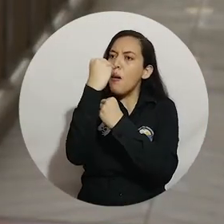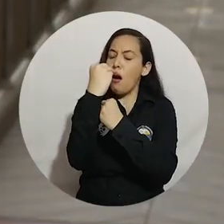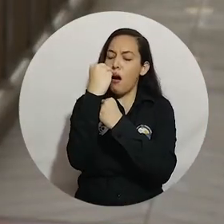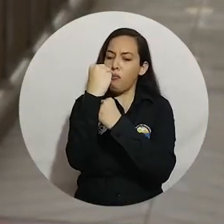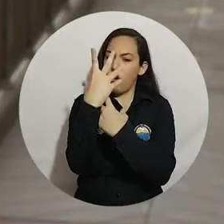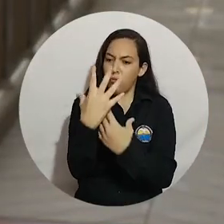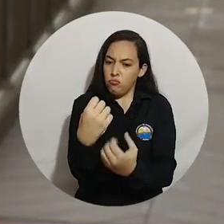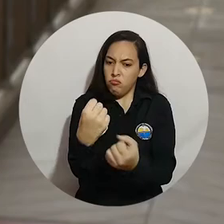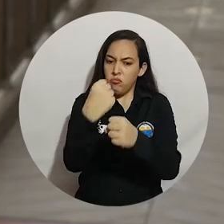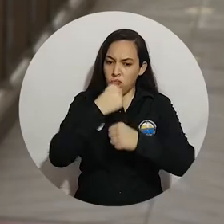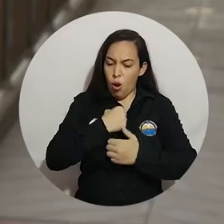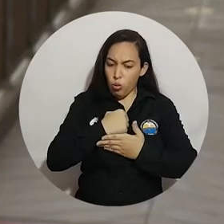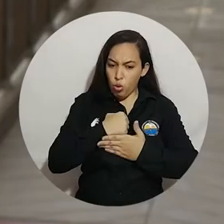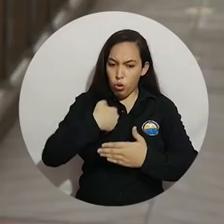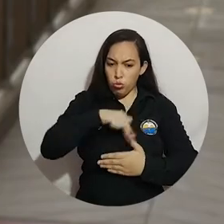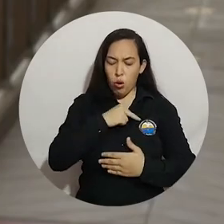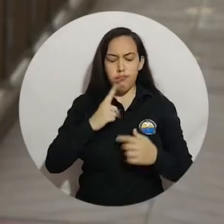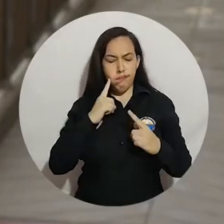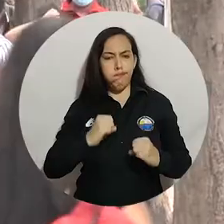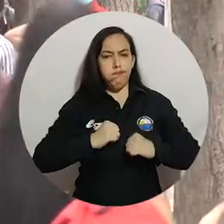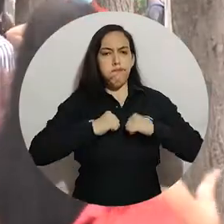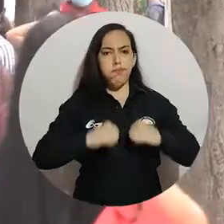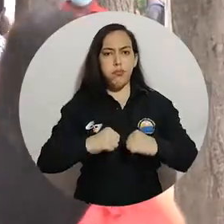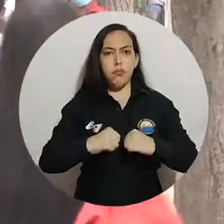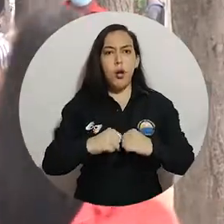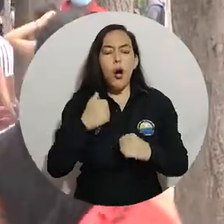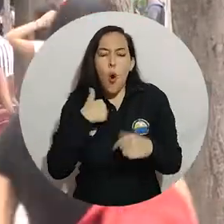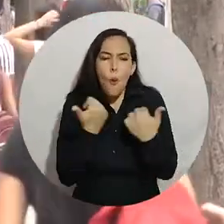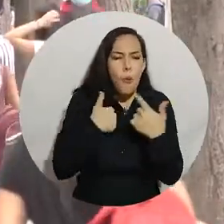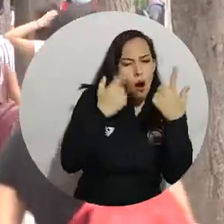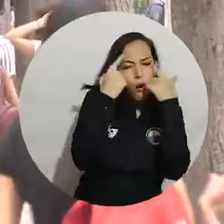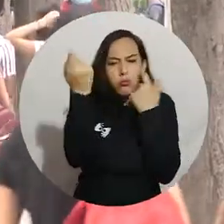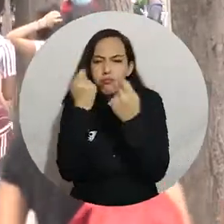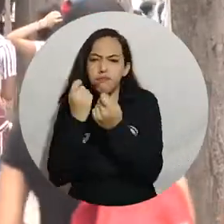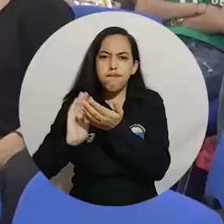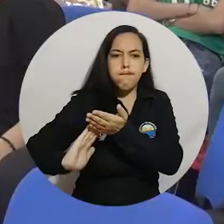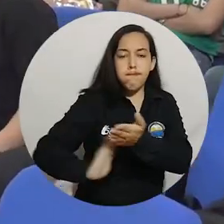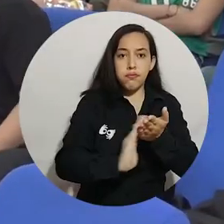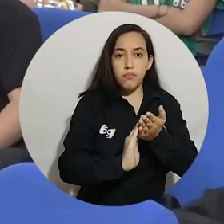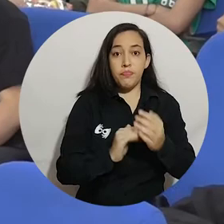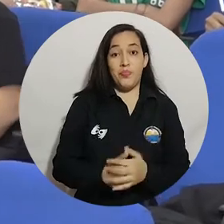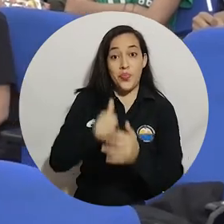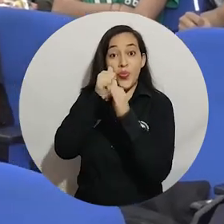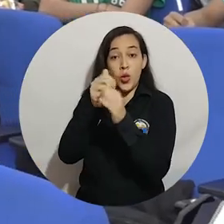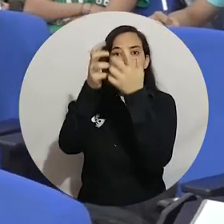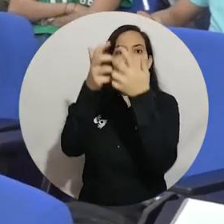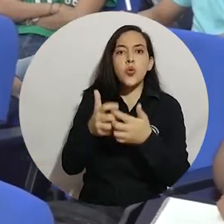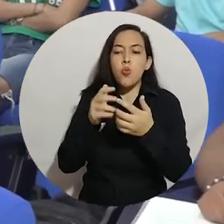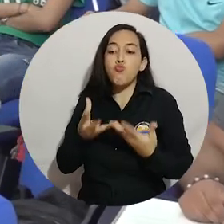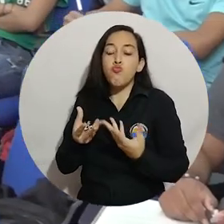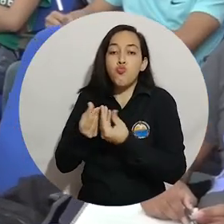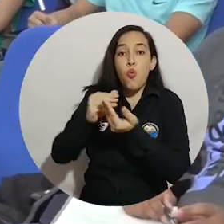capacitaciones, porque nos ayuda a ser más competentes, nos ayuda a poner ejemplos, nos ayuda a buscar soluciones. El programa de ingeniería